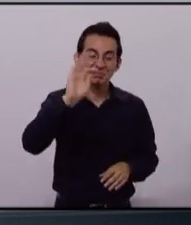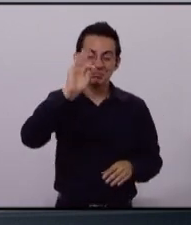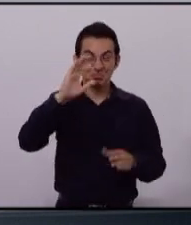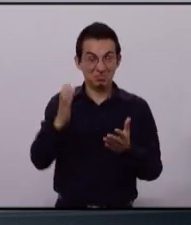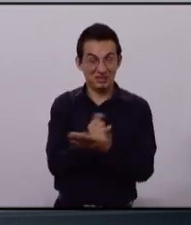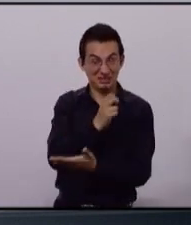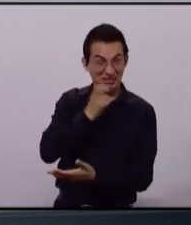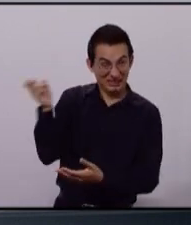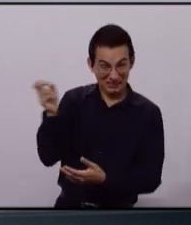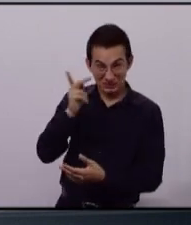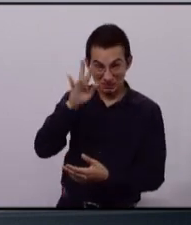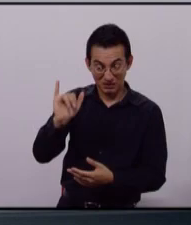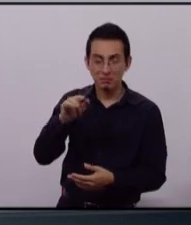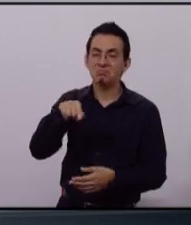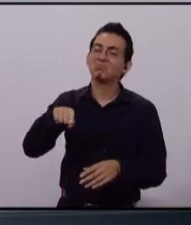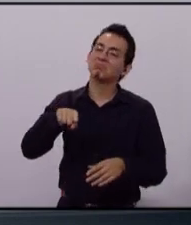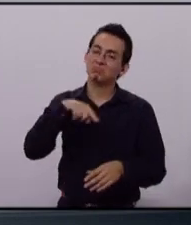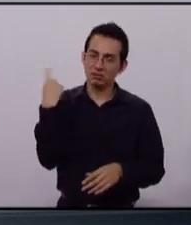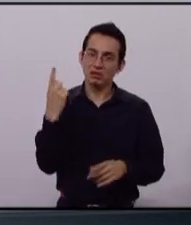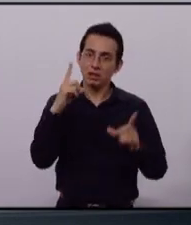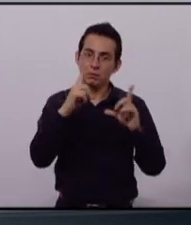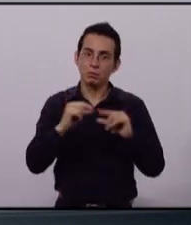Rizo pierde Zapopan.